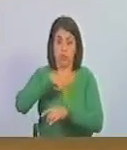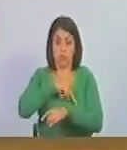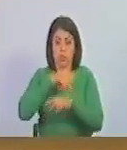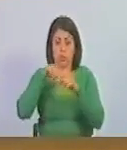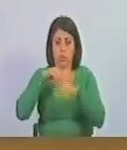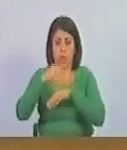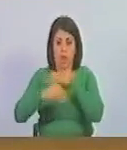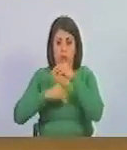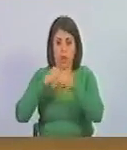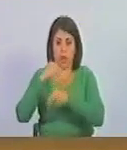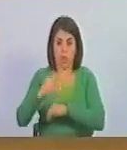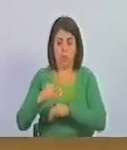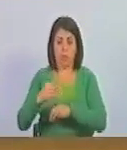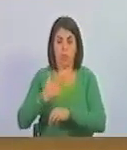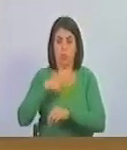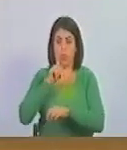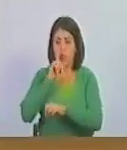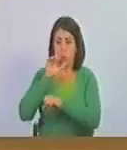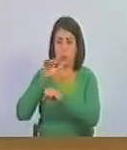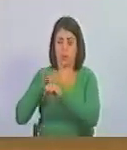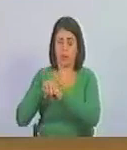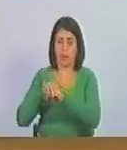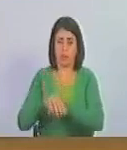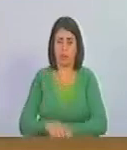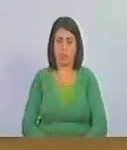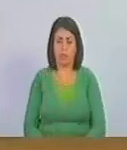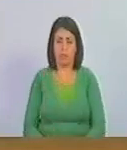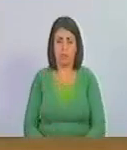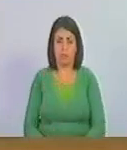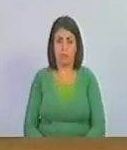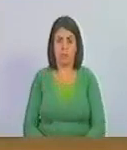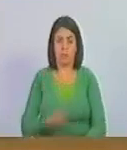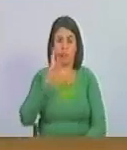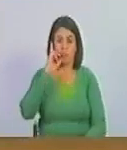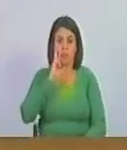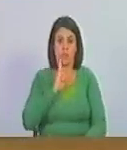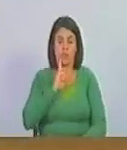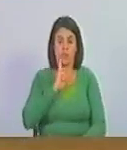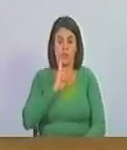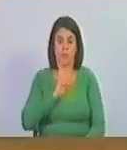y haremos que nos obedezca. Bolívar,